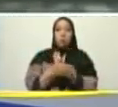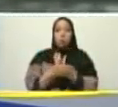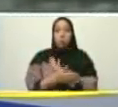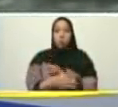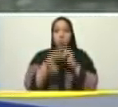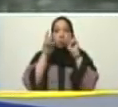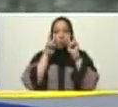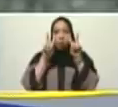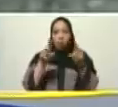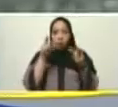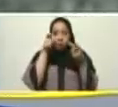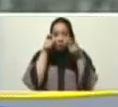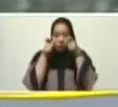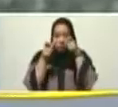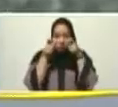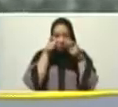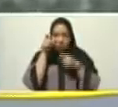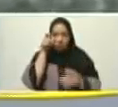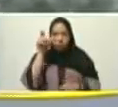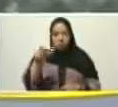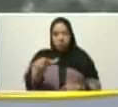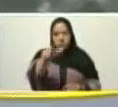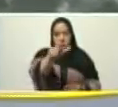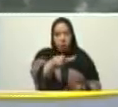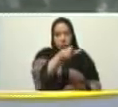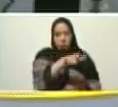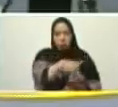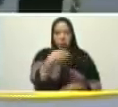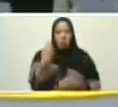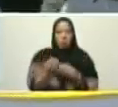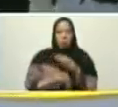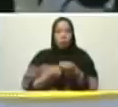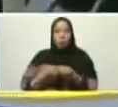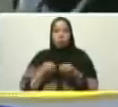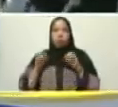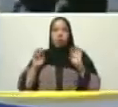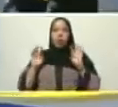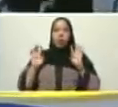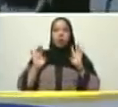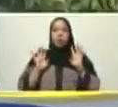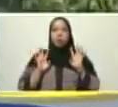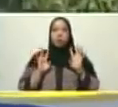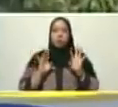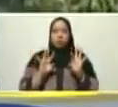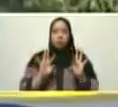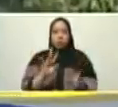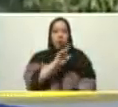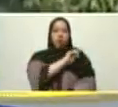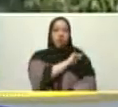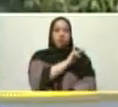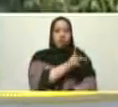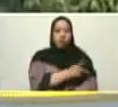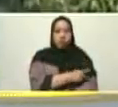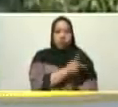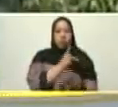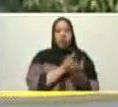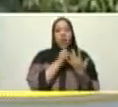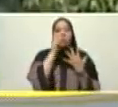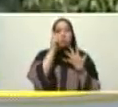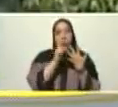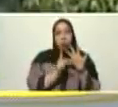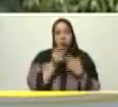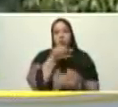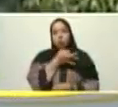conducir operaciones, y para poder mover las fuerzas de manera correcta en el avance